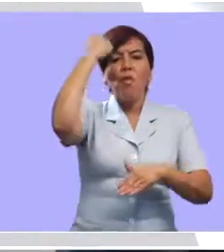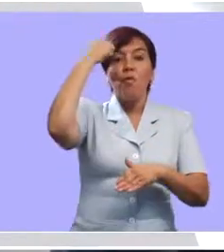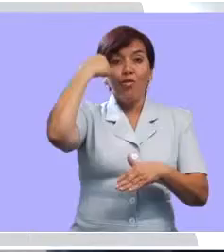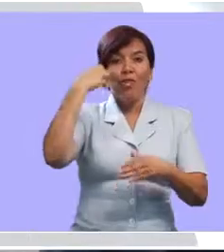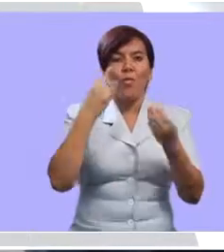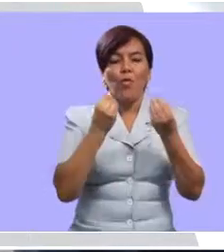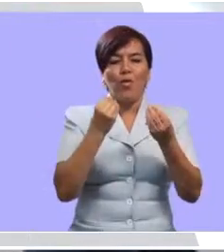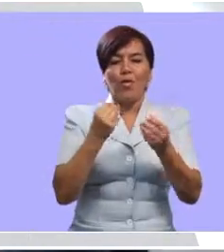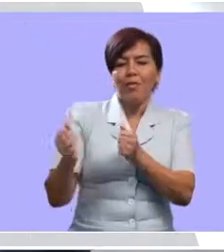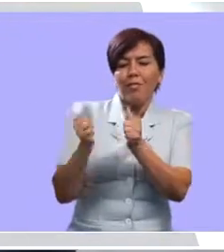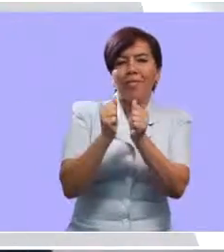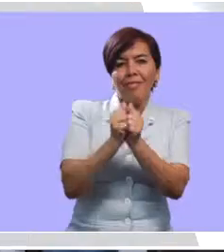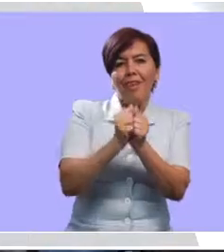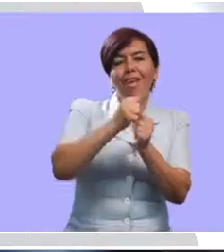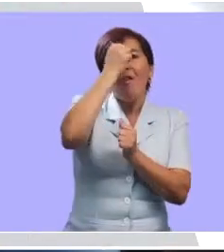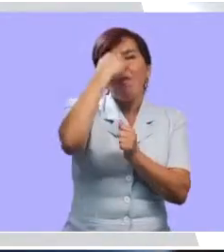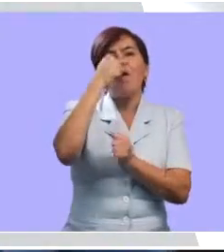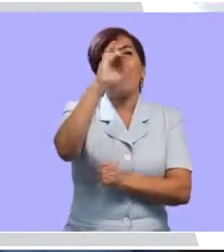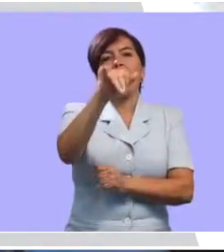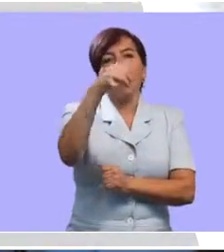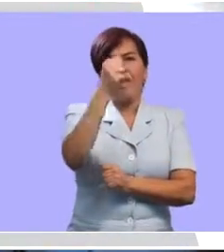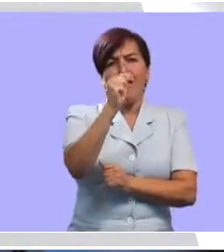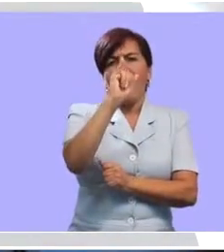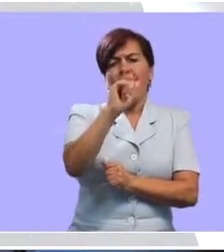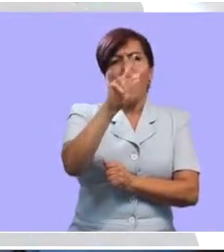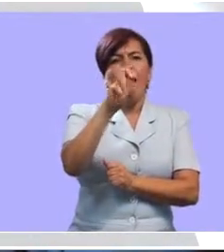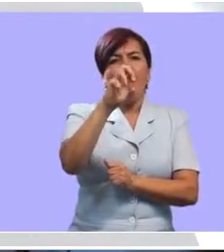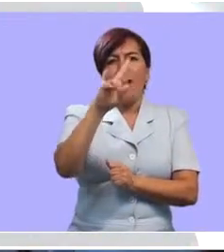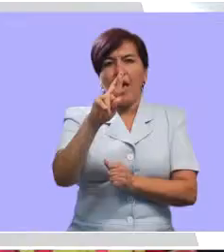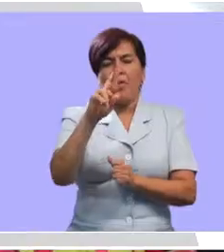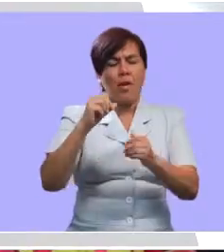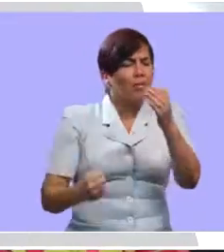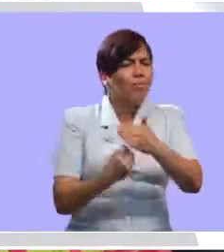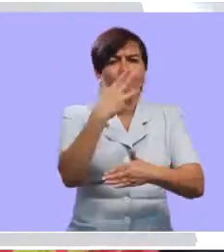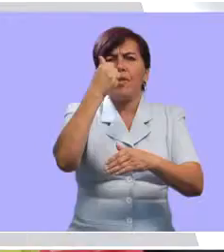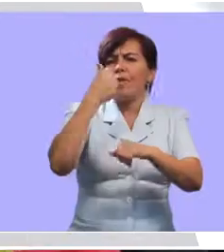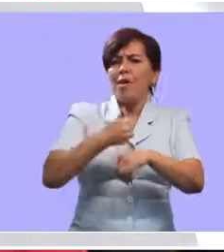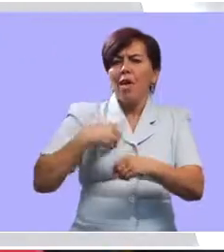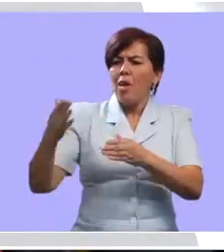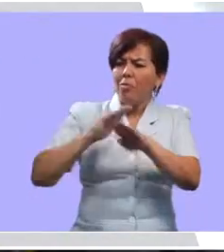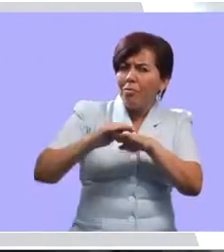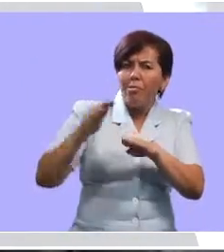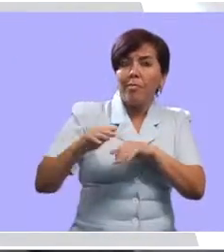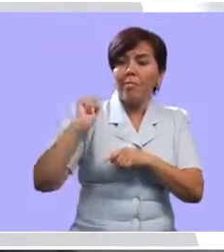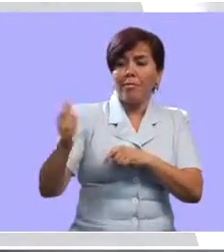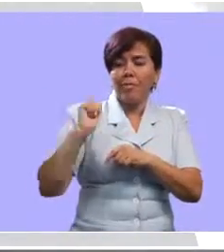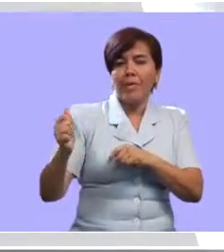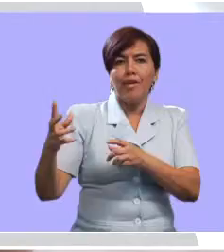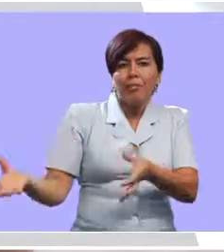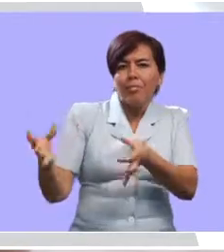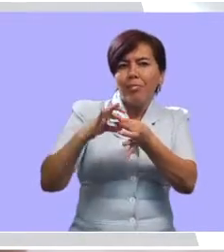pedagógico, en compañía de Fiberg, que es como el gestor inicial y el principal actor, el que nos convoca, el que nos invita,